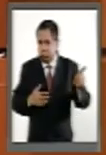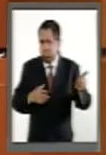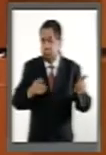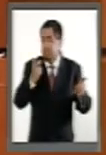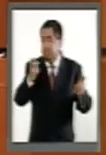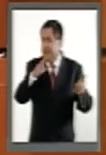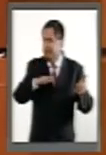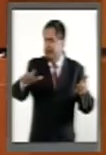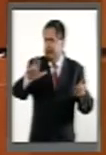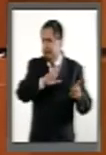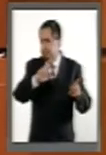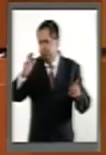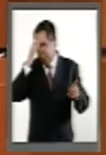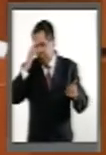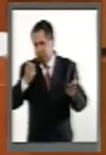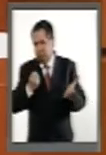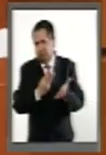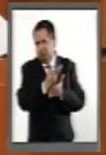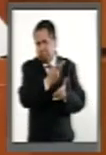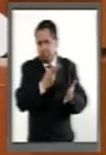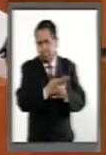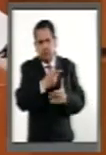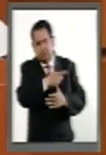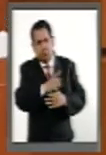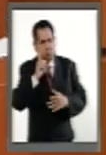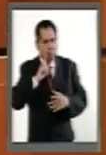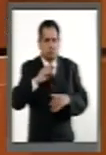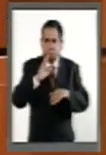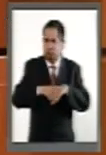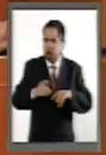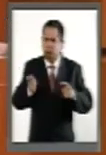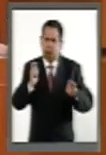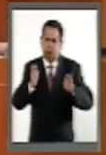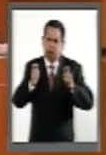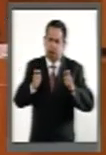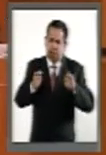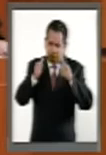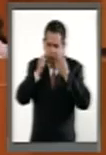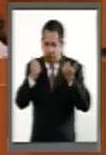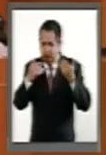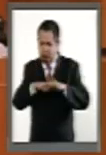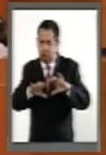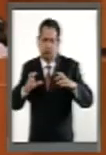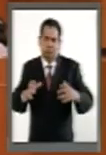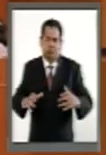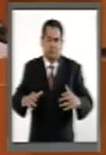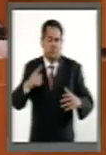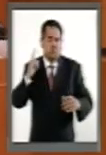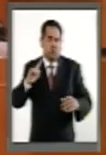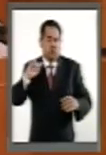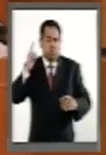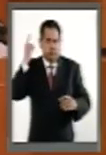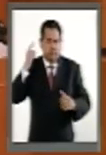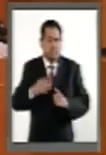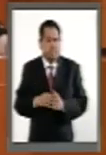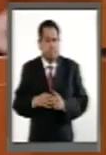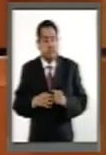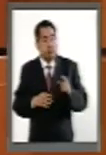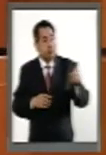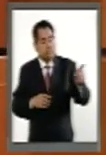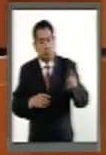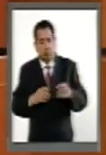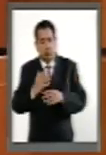reconocida como una de las mujeres más influyentes del mundo. Basta mencionar que tu firma apareció,